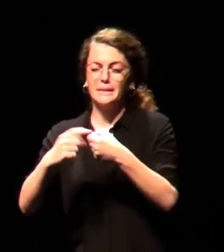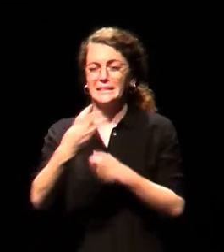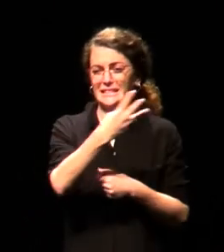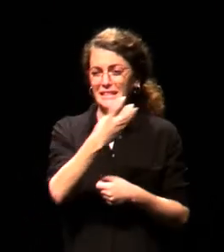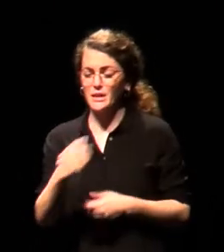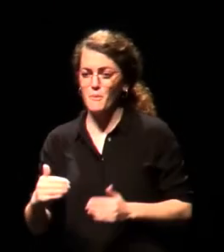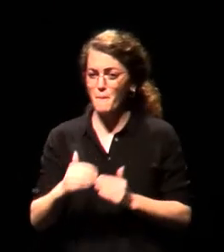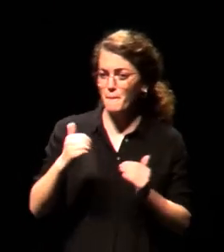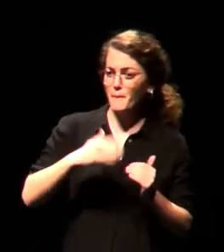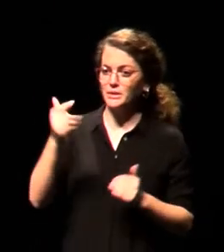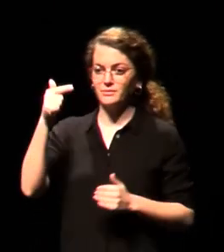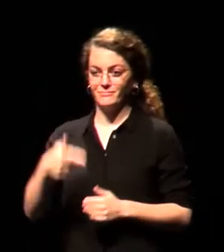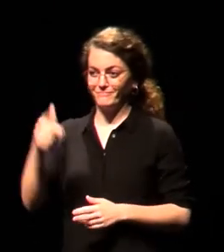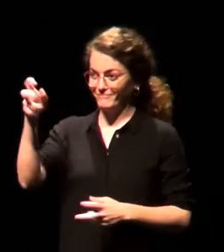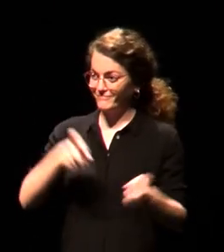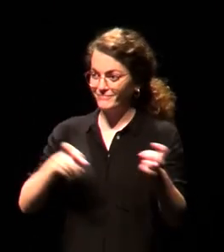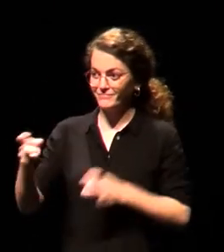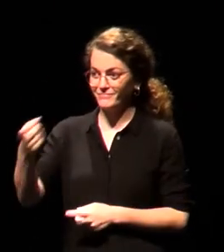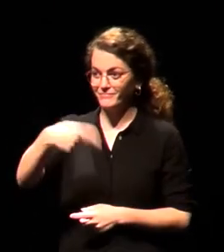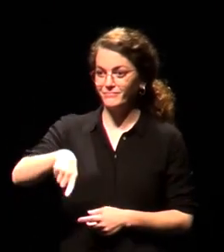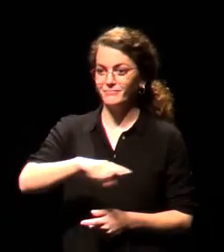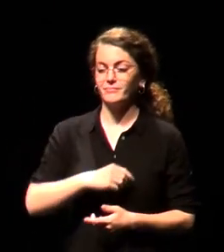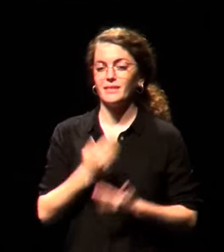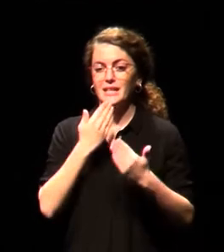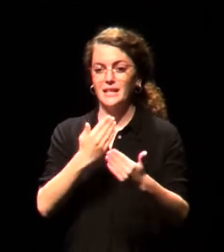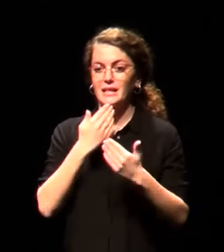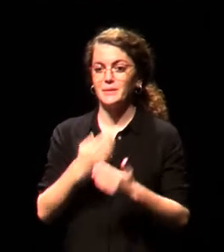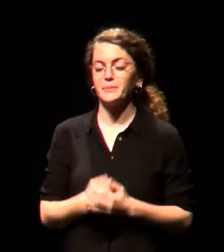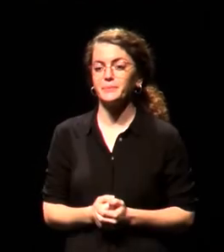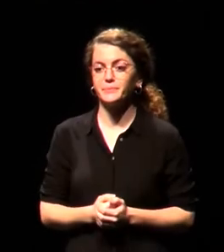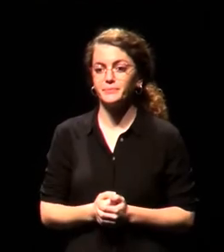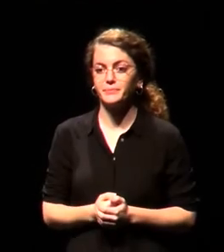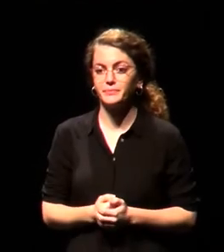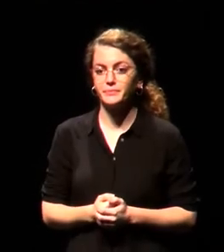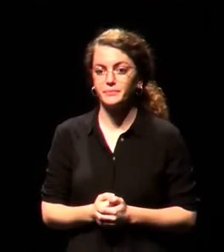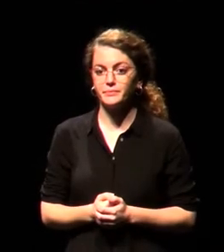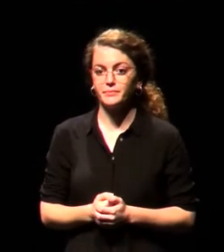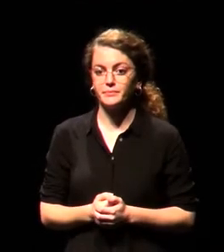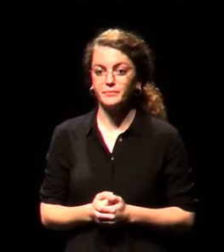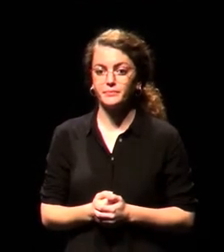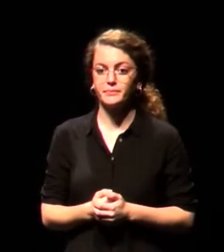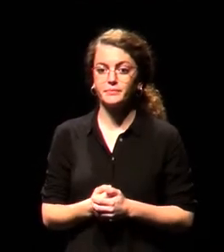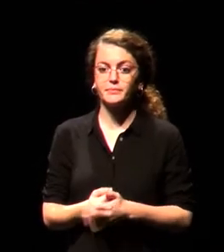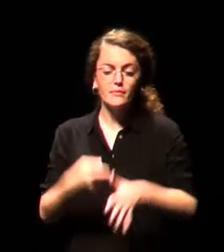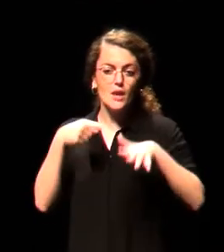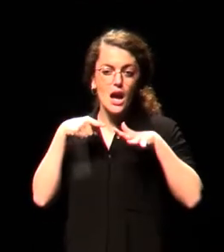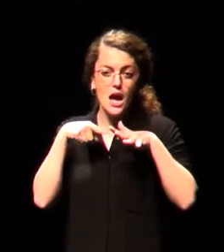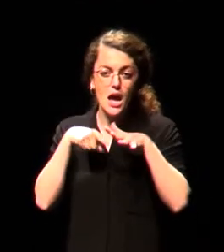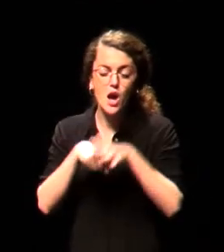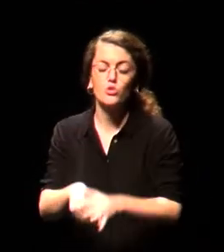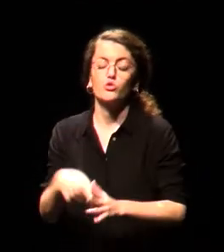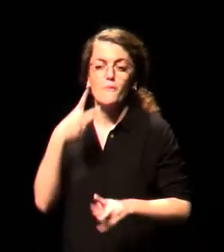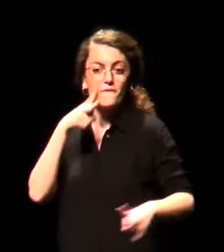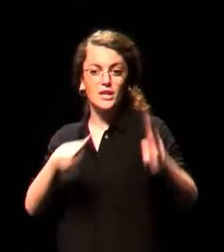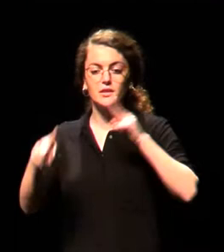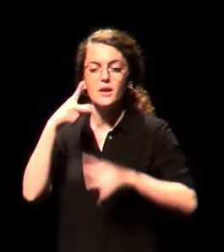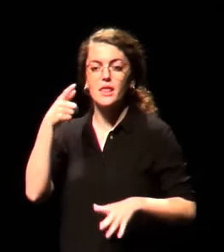su presencia hoy aquí esta tarde. La mejora de la inclusión y visibilidad de los artistas con discapacidad